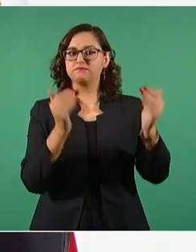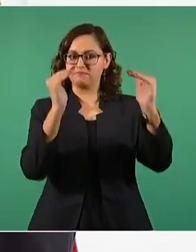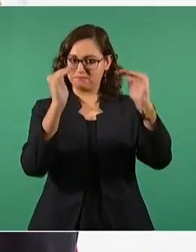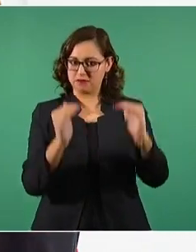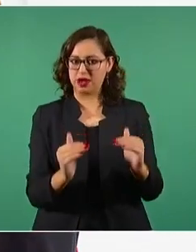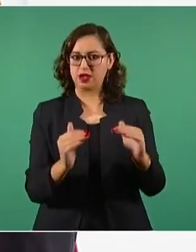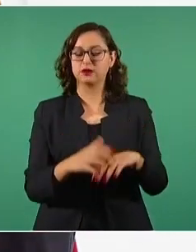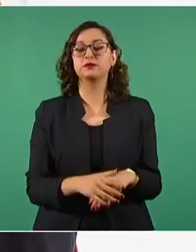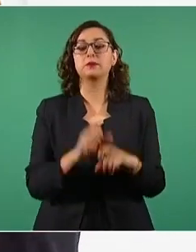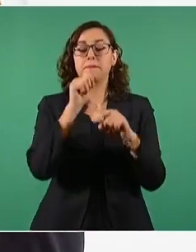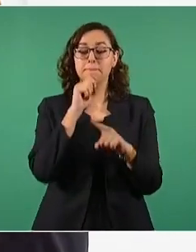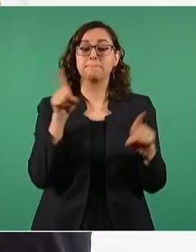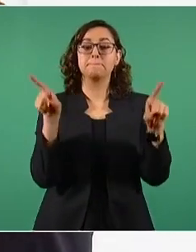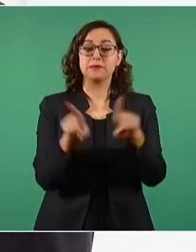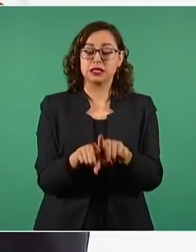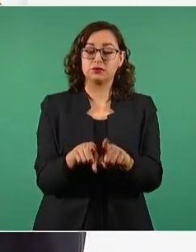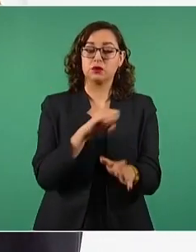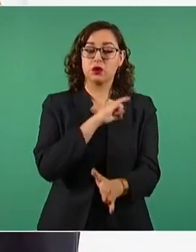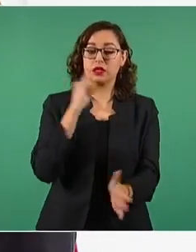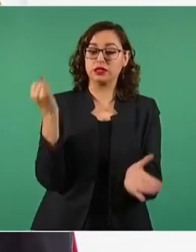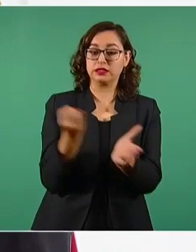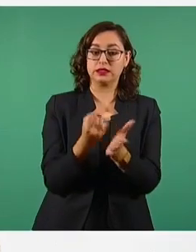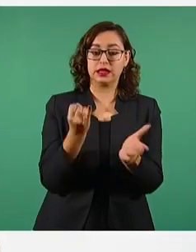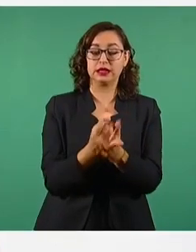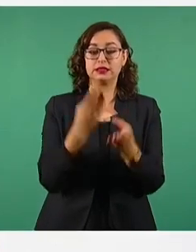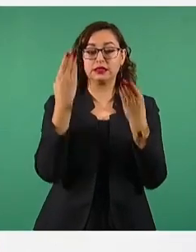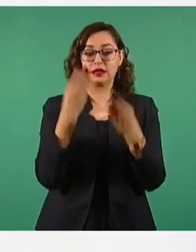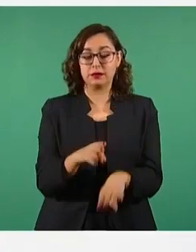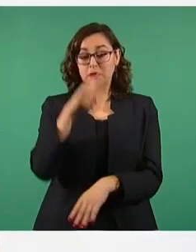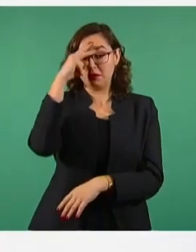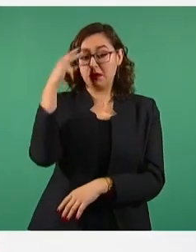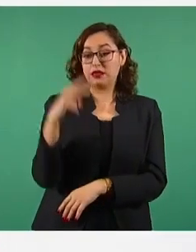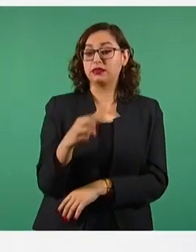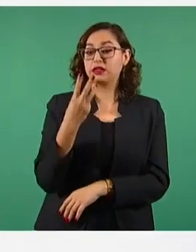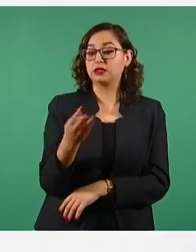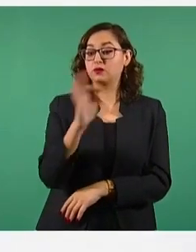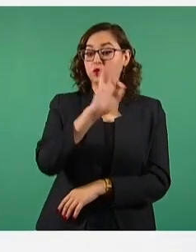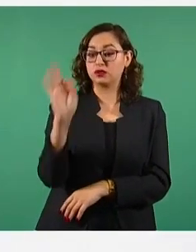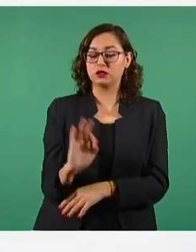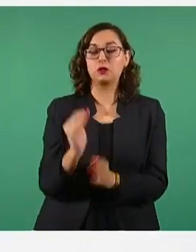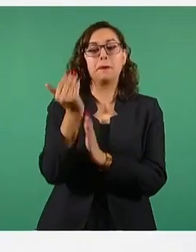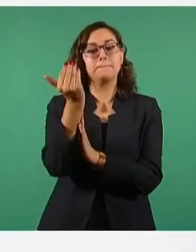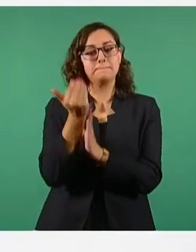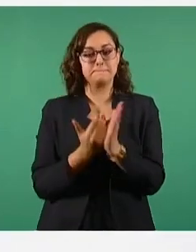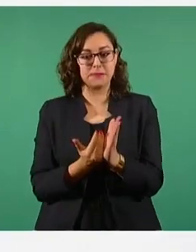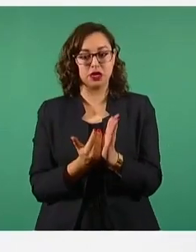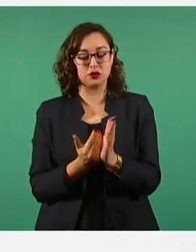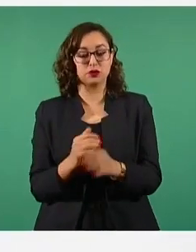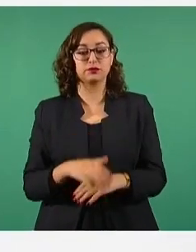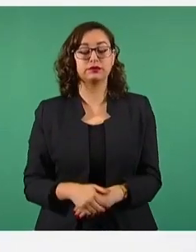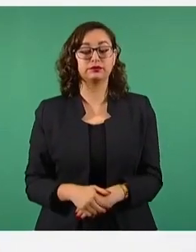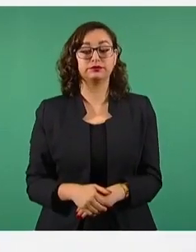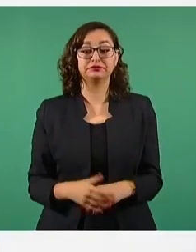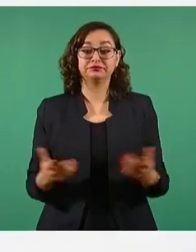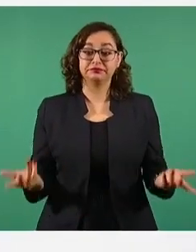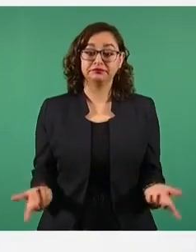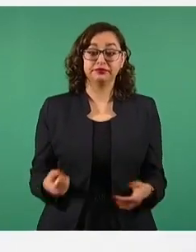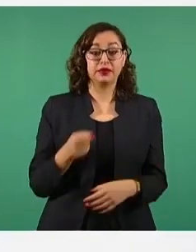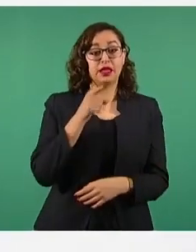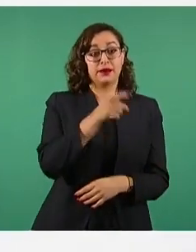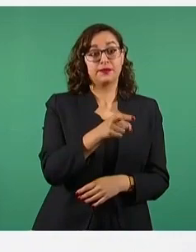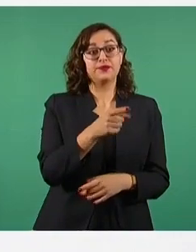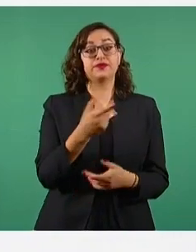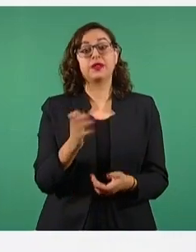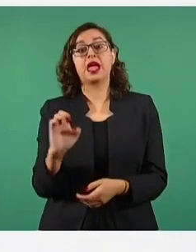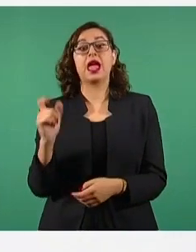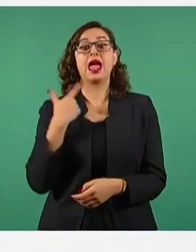tasa de interés que fija el Banco de México. Y si esa institución tenía a fines de